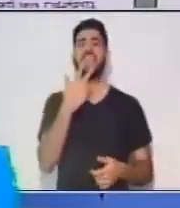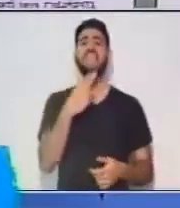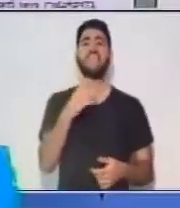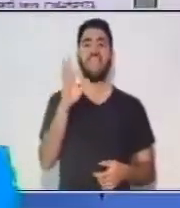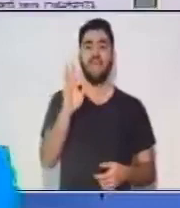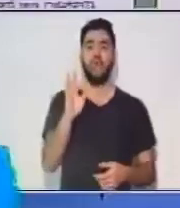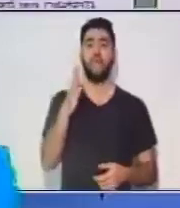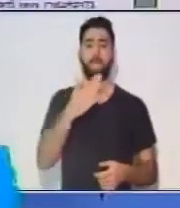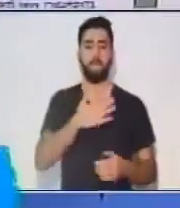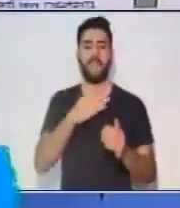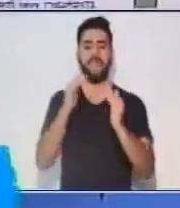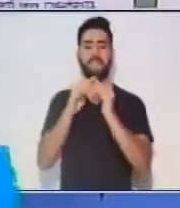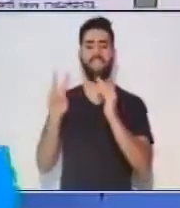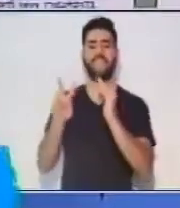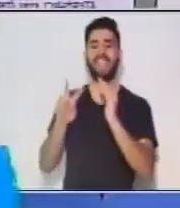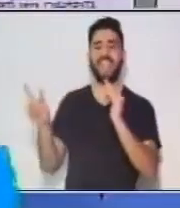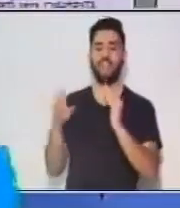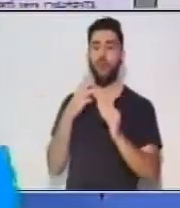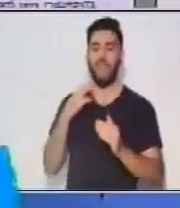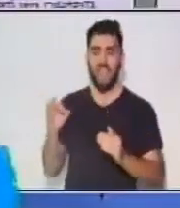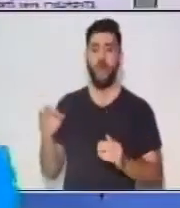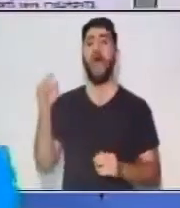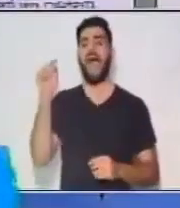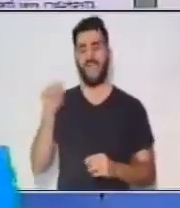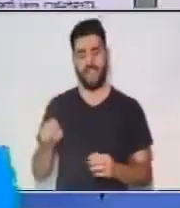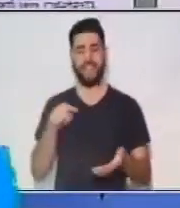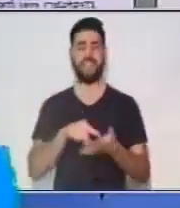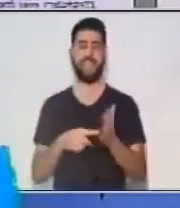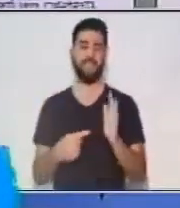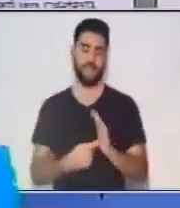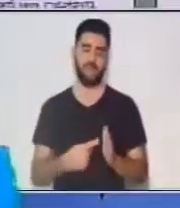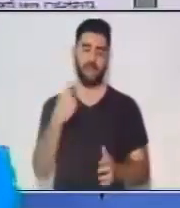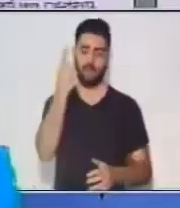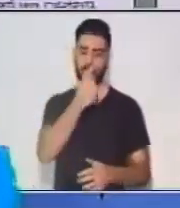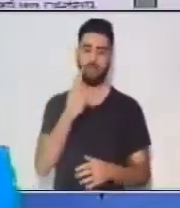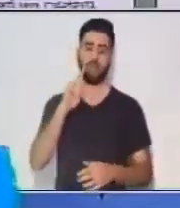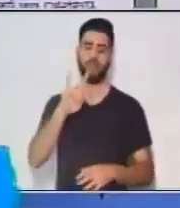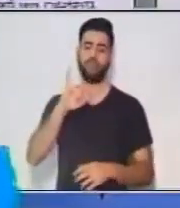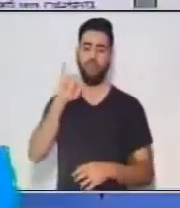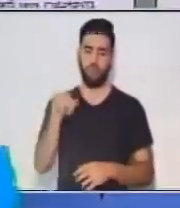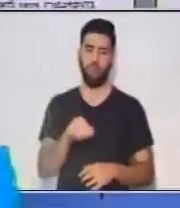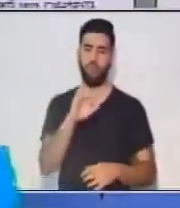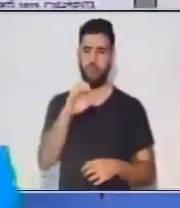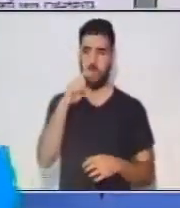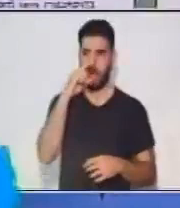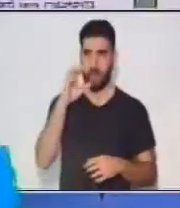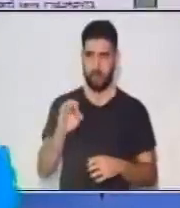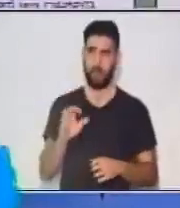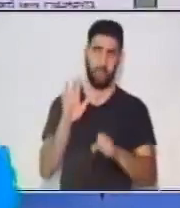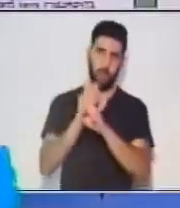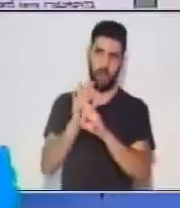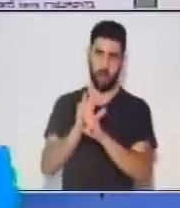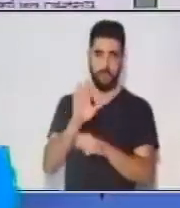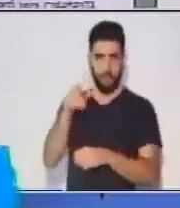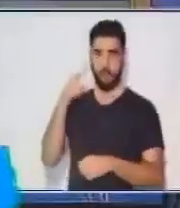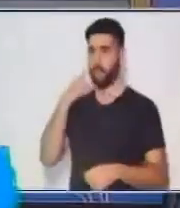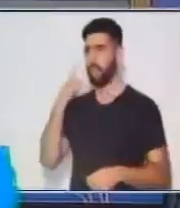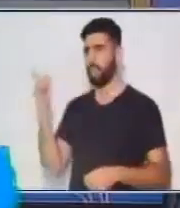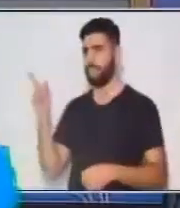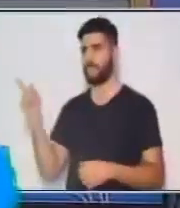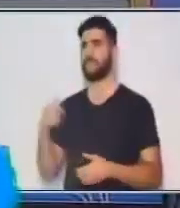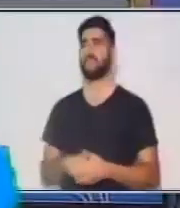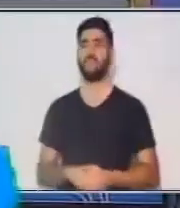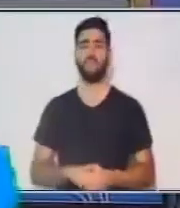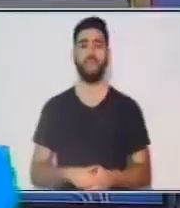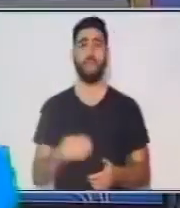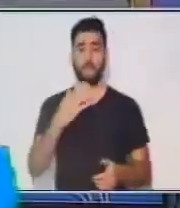a identificar directamente en la oración a la persona o el personaje de quien estamos hablando. Ejemplo. El hijo de